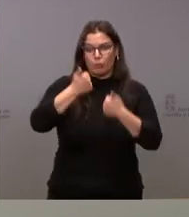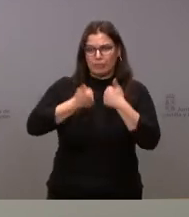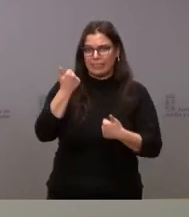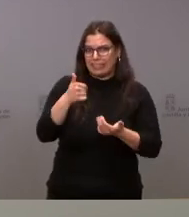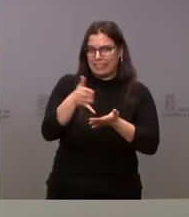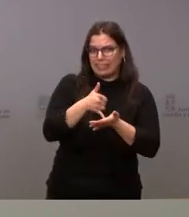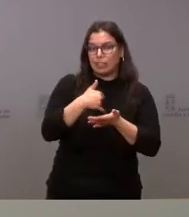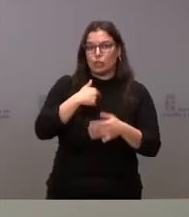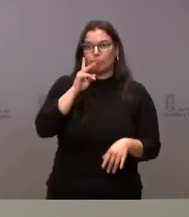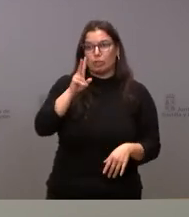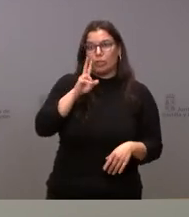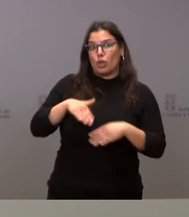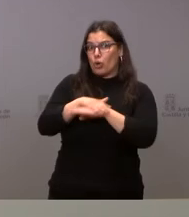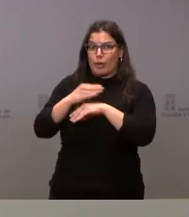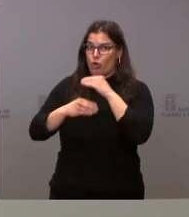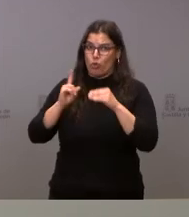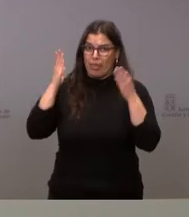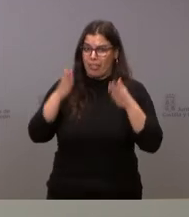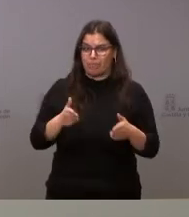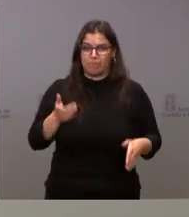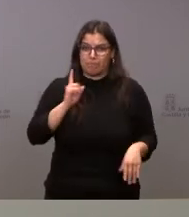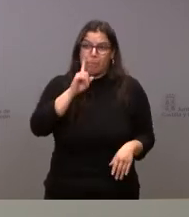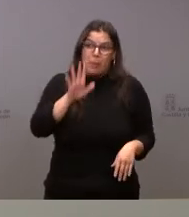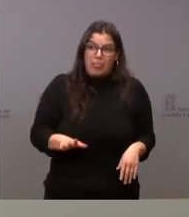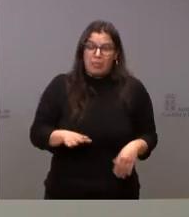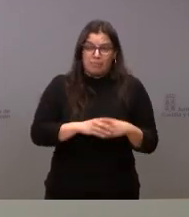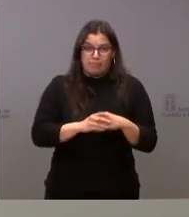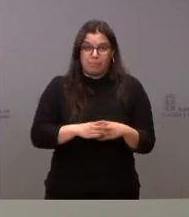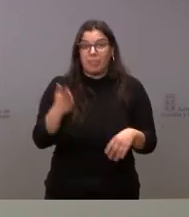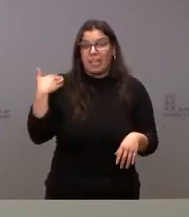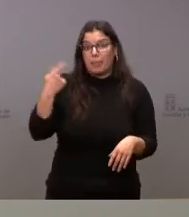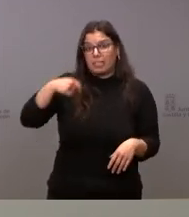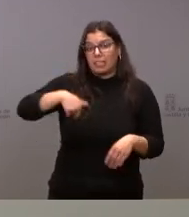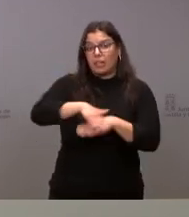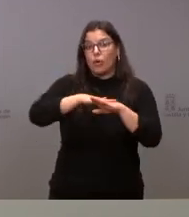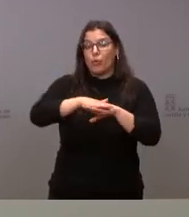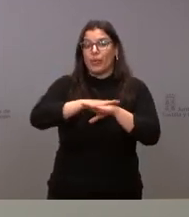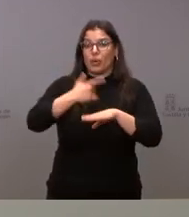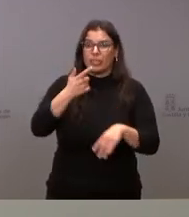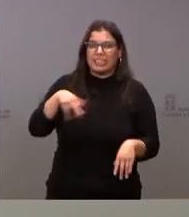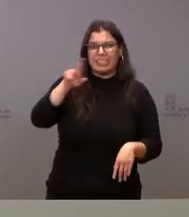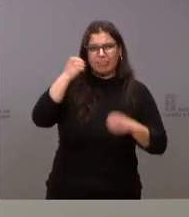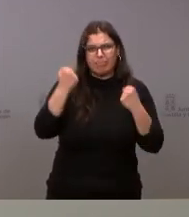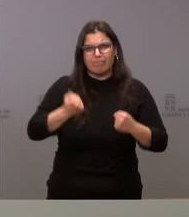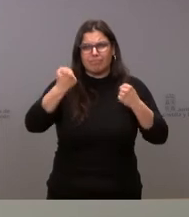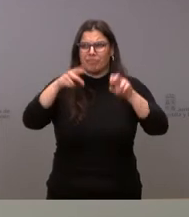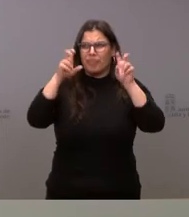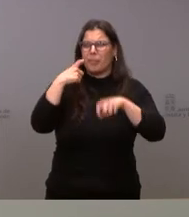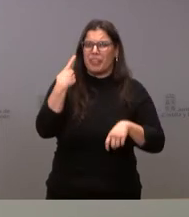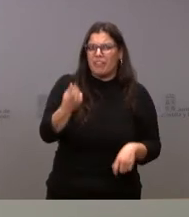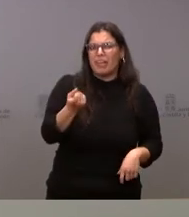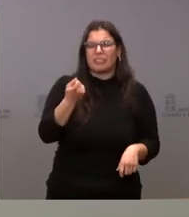veo que el gobierno está haciendo poco me parece a mí que ayer el presidente del gobierno insistía mucho en la necesidad